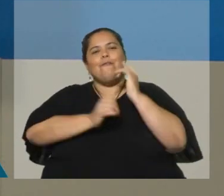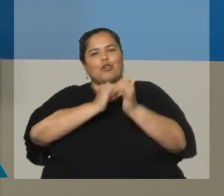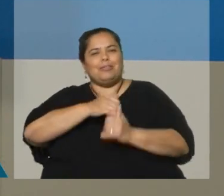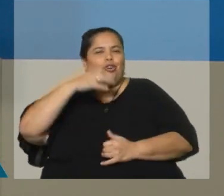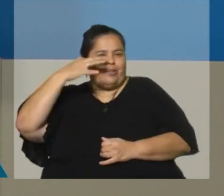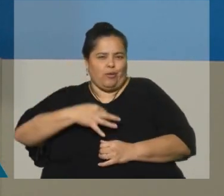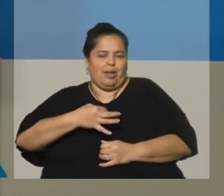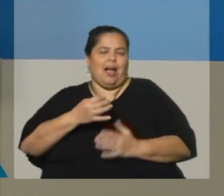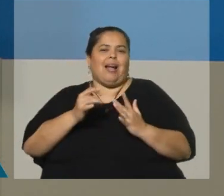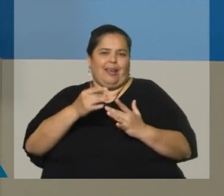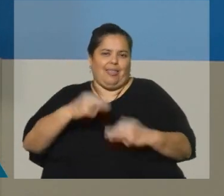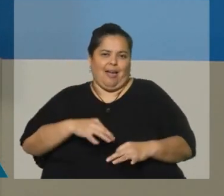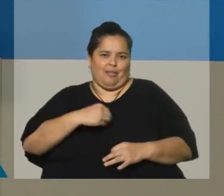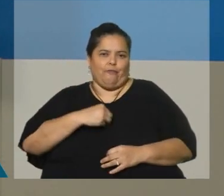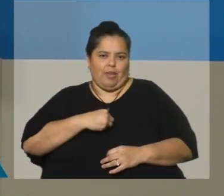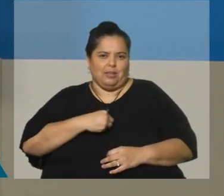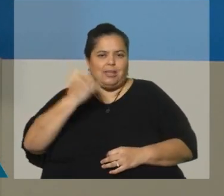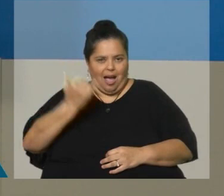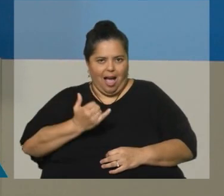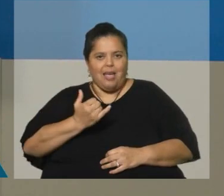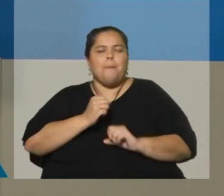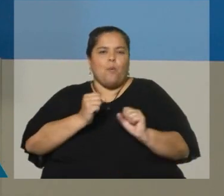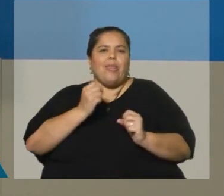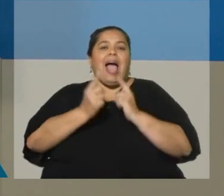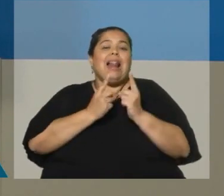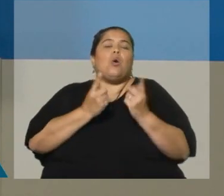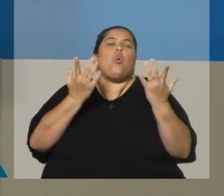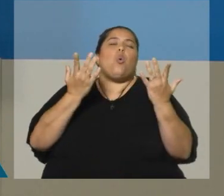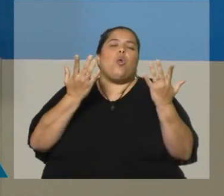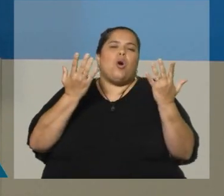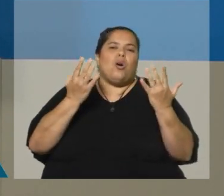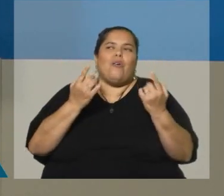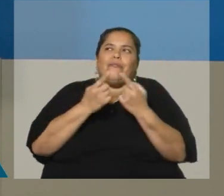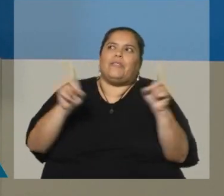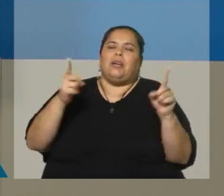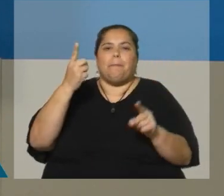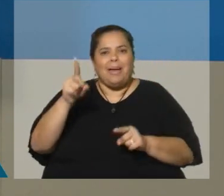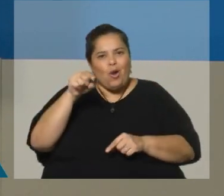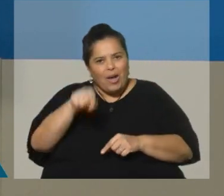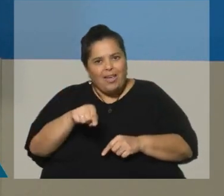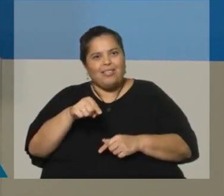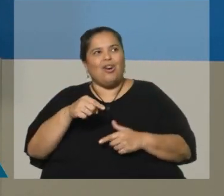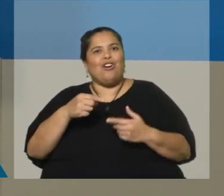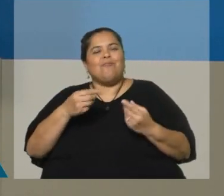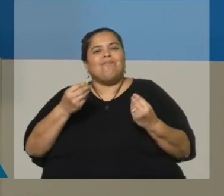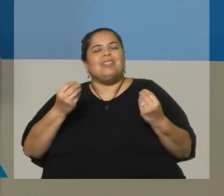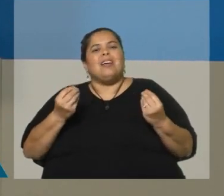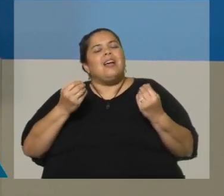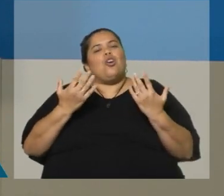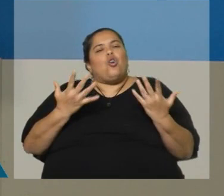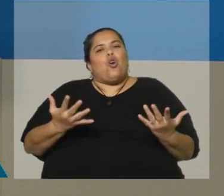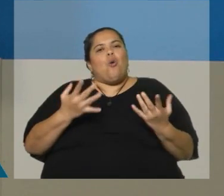de buena calidad. Por supuesto, puede haber algún caso excepcional, pero es el instrumento por excelencia que tienen los países